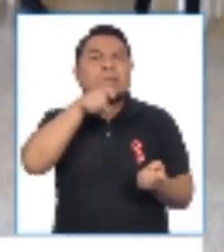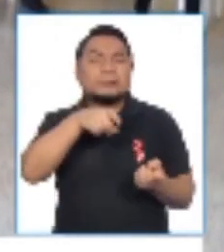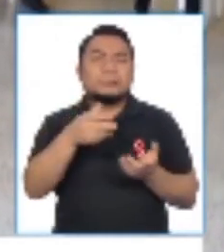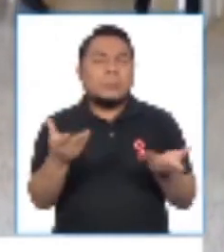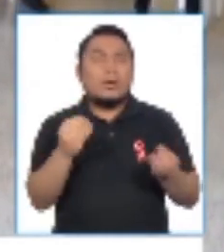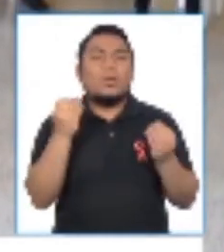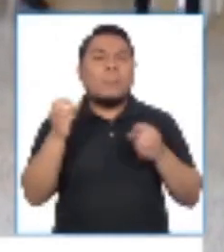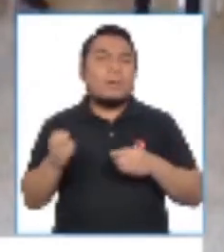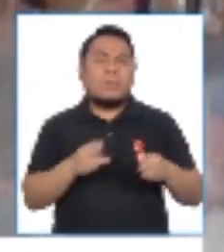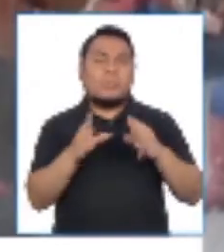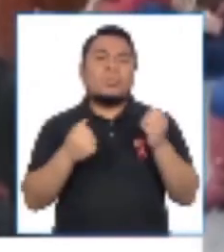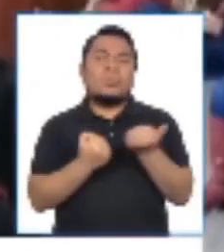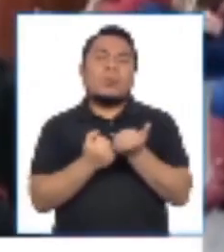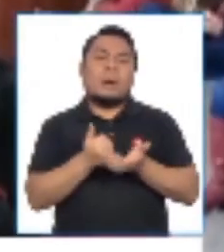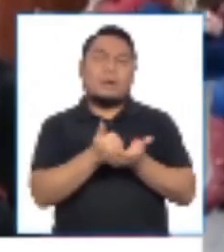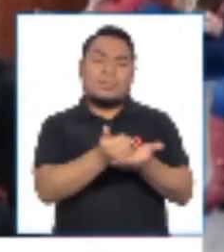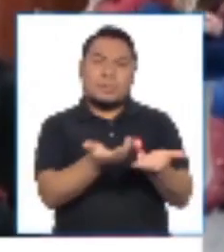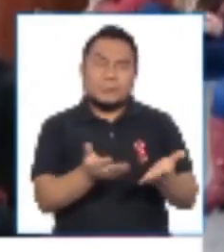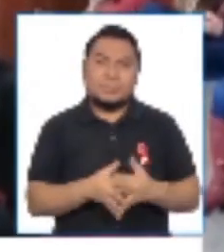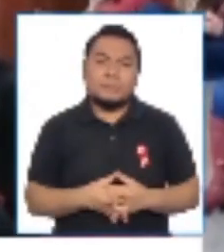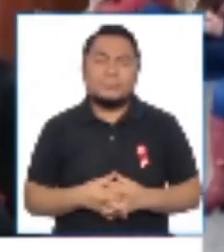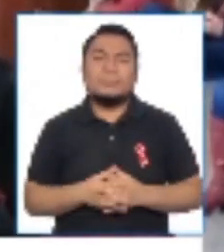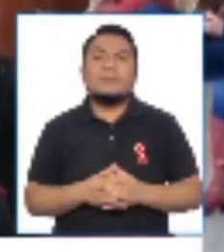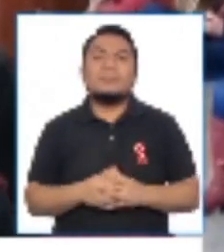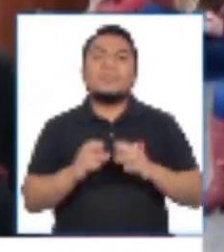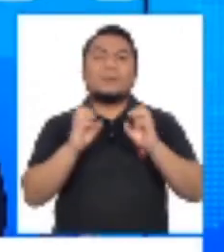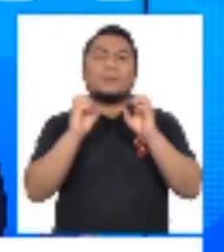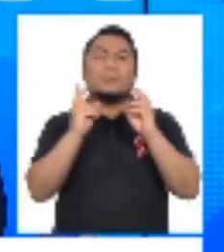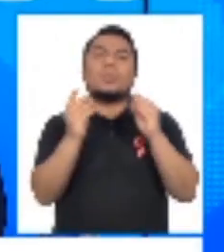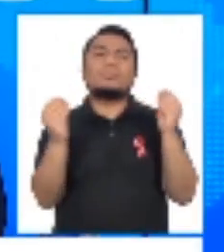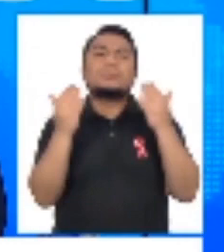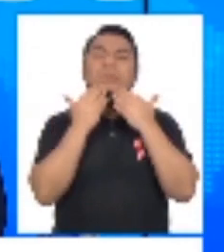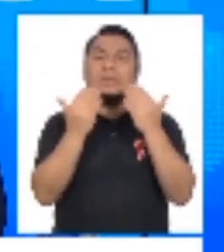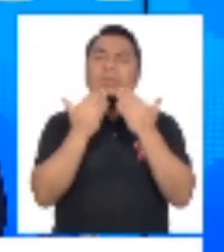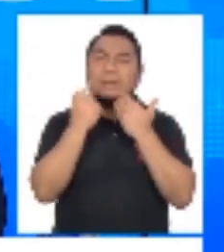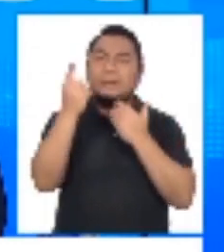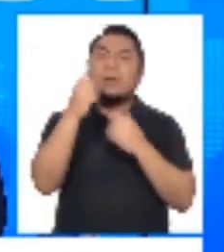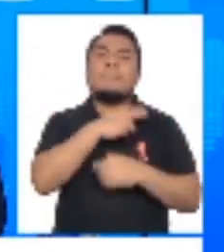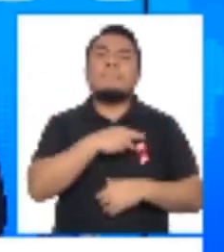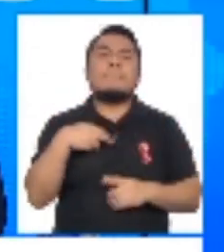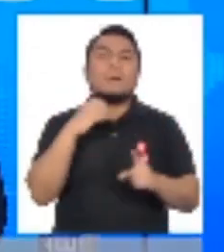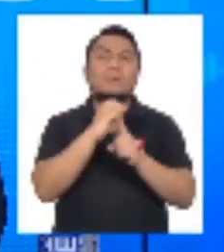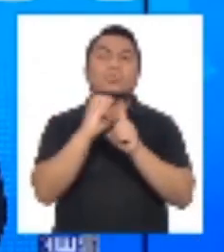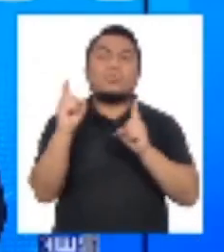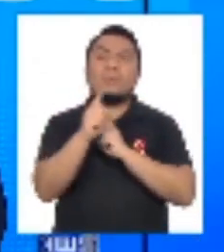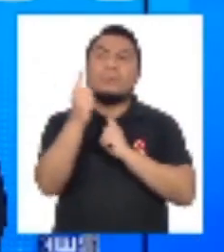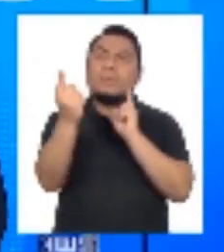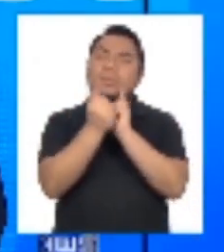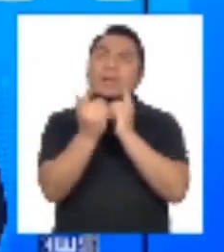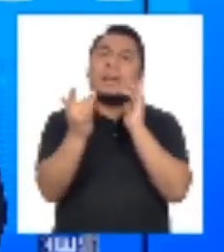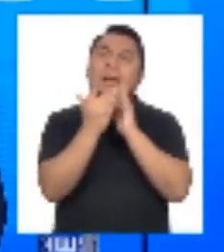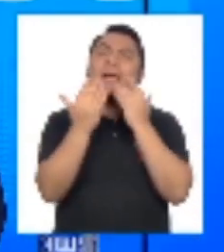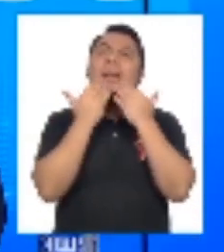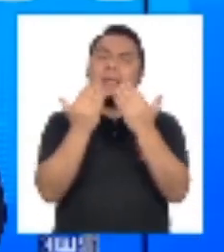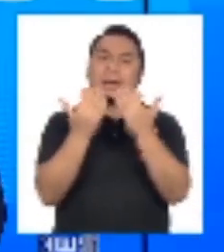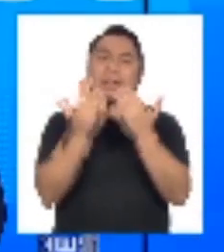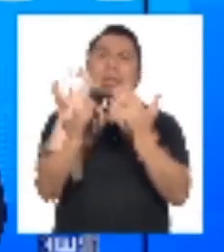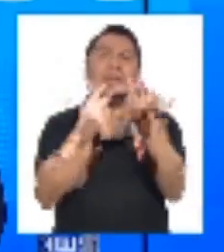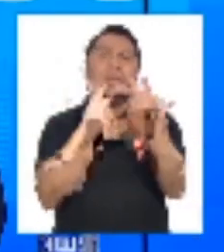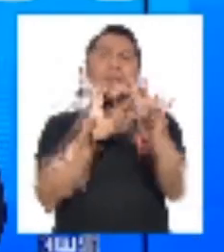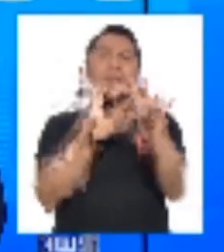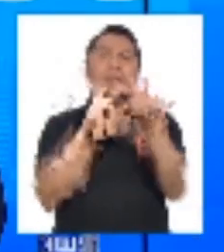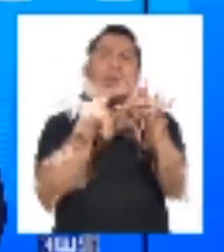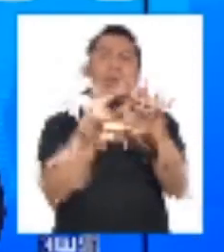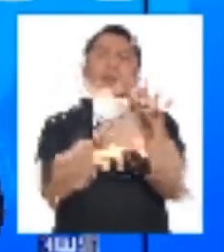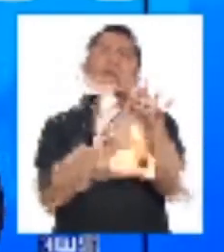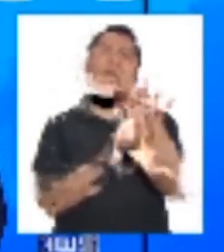y ver de qué manera podemos ayudarlos desde el ejecutivo. Bueno, muchísimas gracias, juez, al ministro de Cultura, Alejandro Neira, por atendernos y contarnos, pues, detalles de su visita